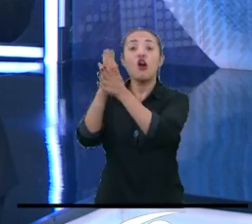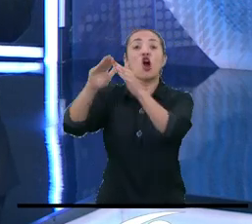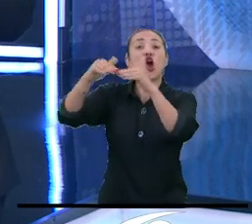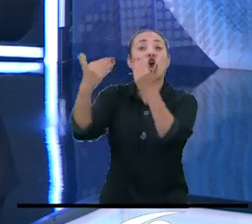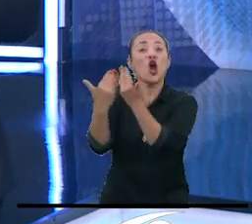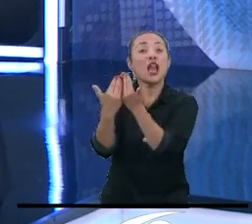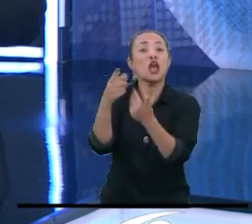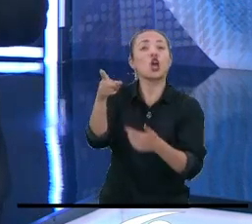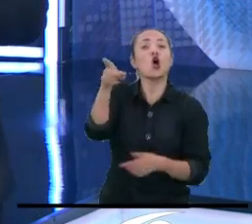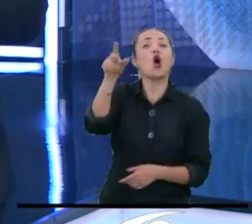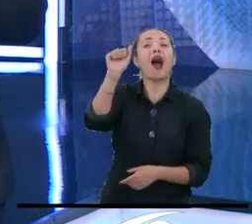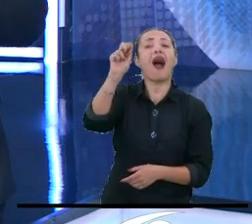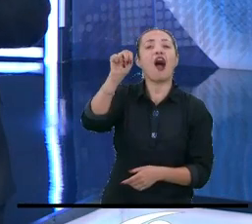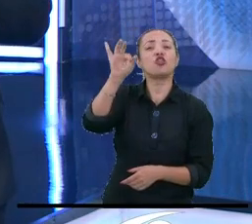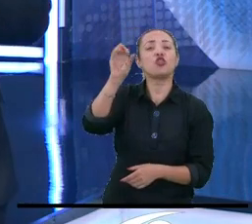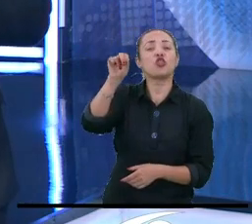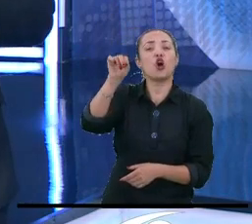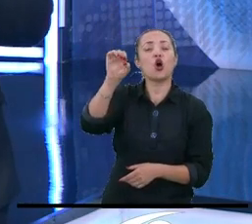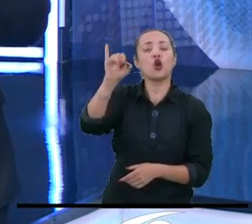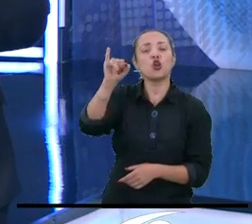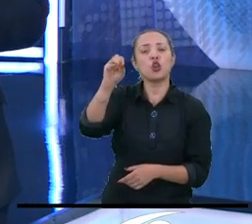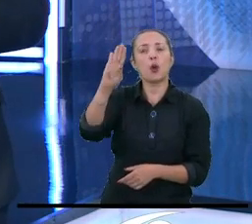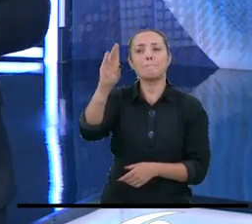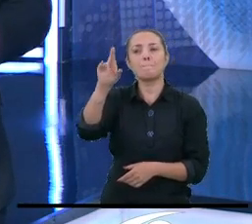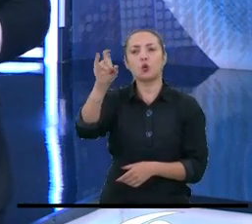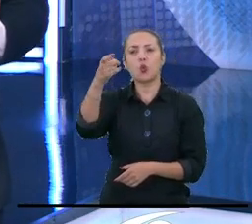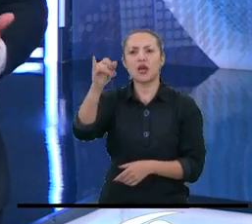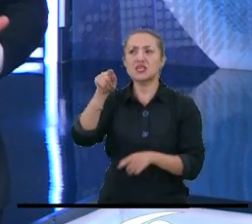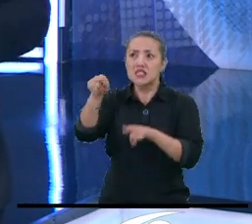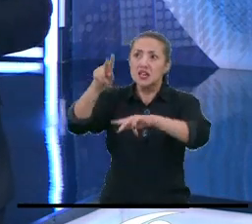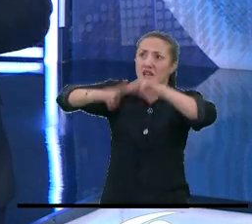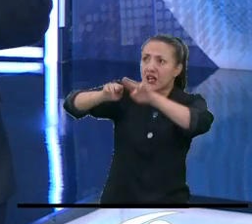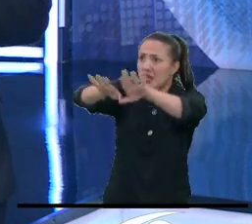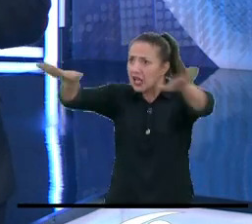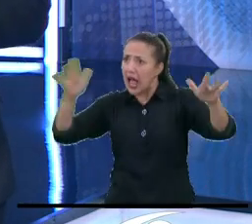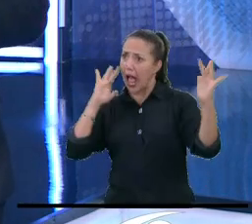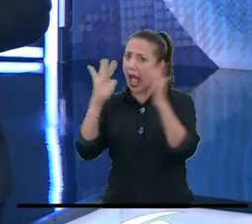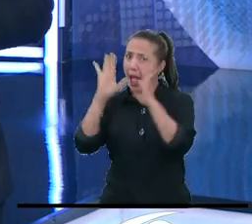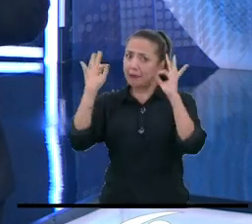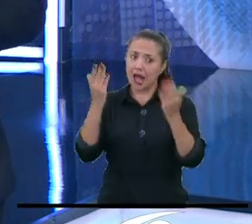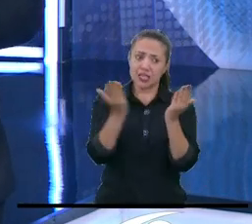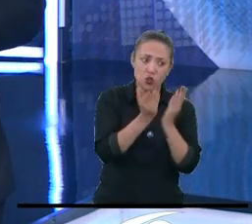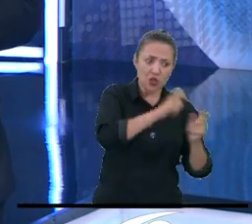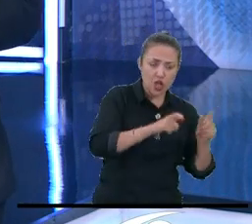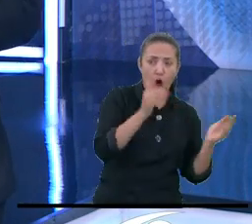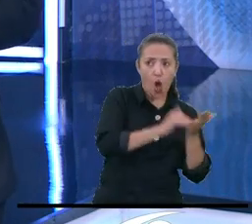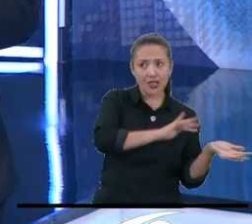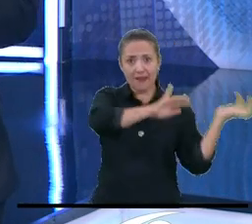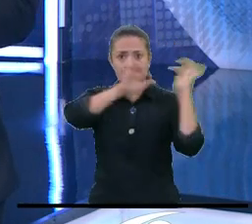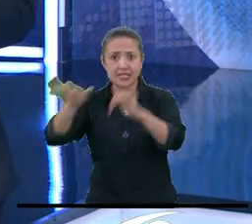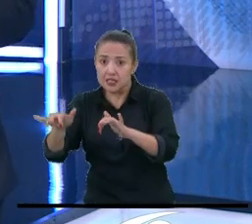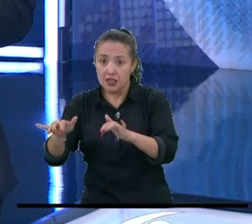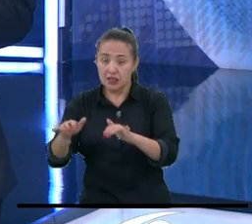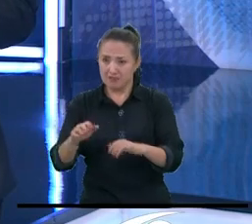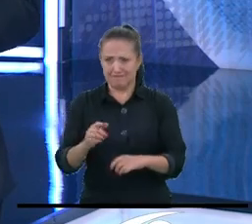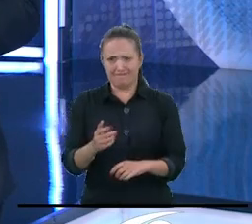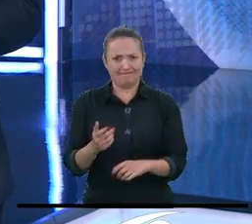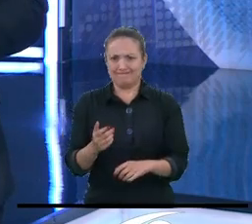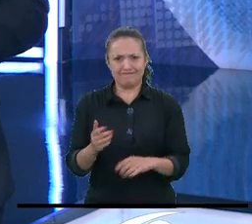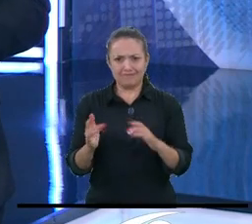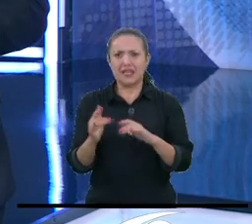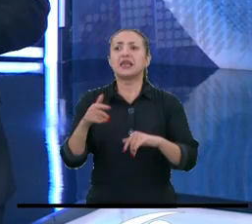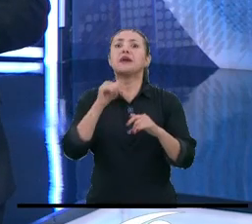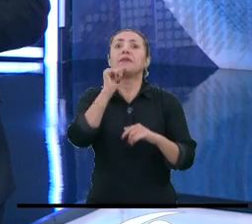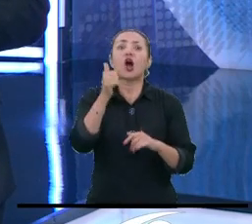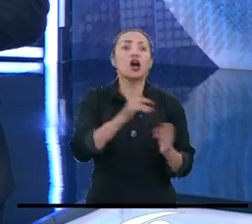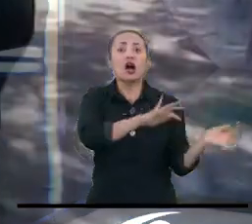no reúne las más mínimas condiciones para el regreso de los estudiantes a las aulas y mucho menos con el 100% de presencialidad como lo anunció el